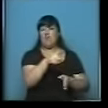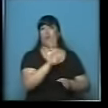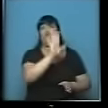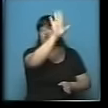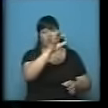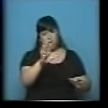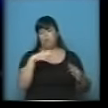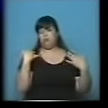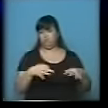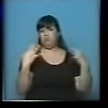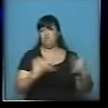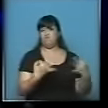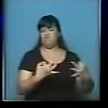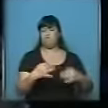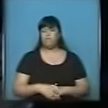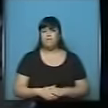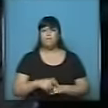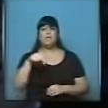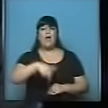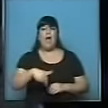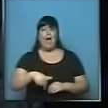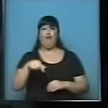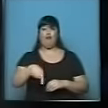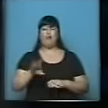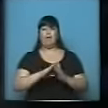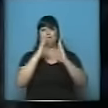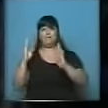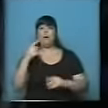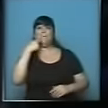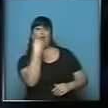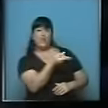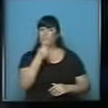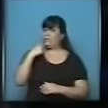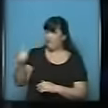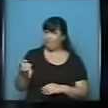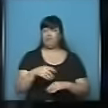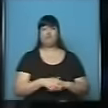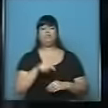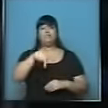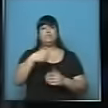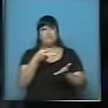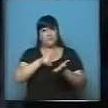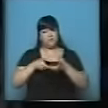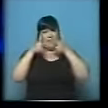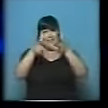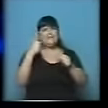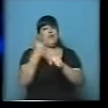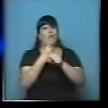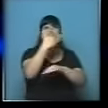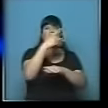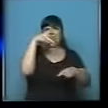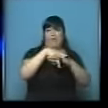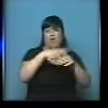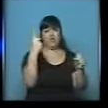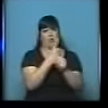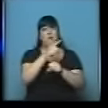Dos minutos, Daniel Scioli. Ahora vamos a entrar en la parte de las preguntas y repreguntas. Le reiteramos que no se pueden interrumpir, si